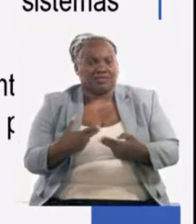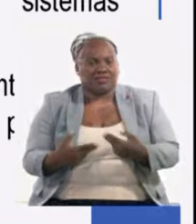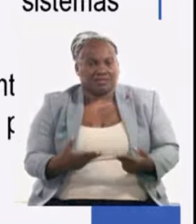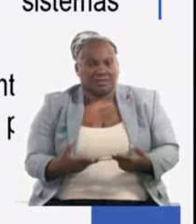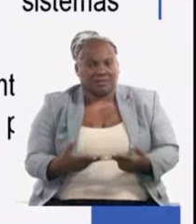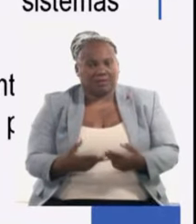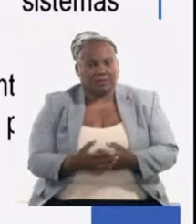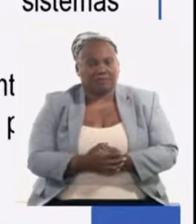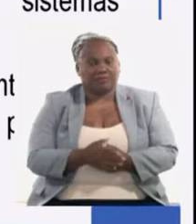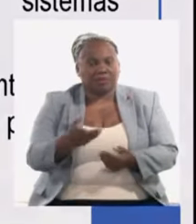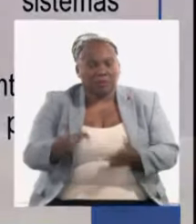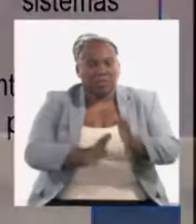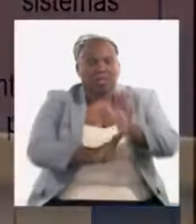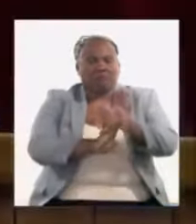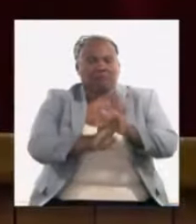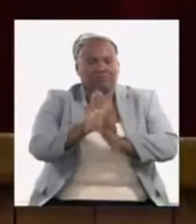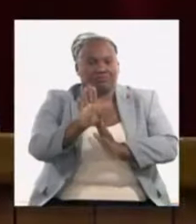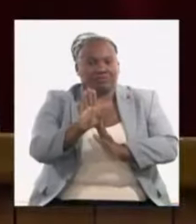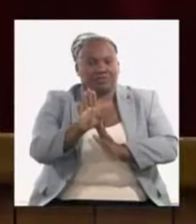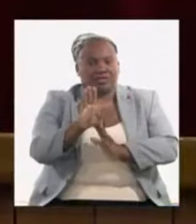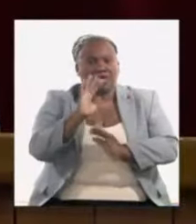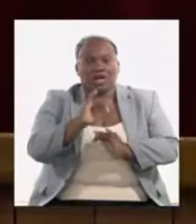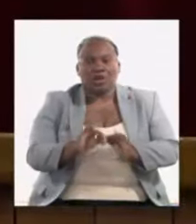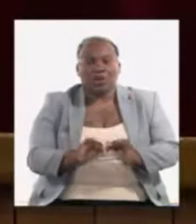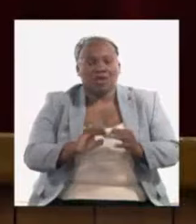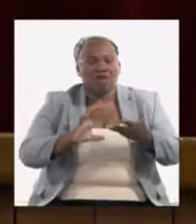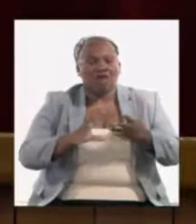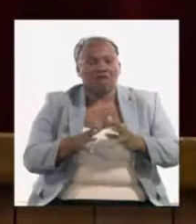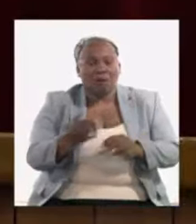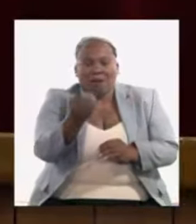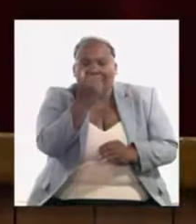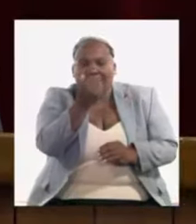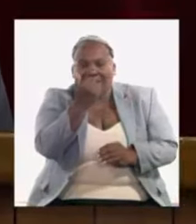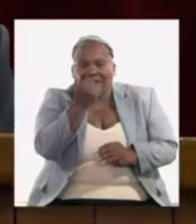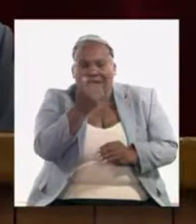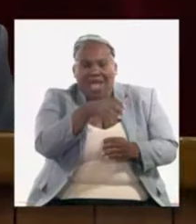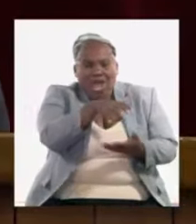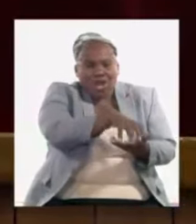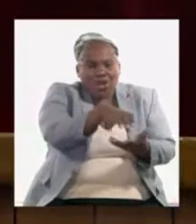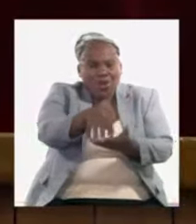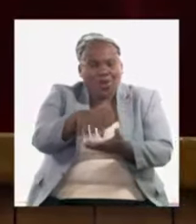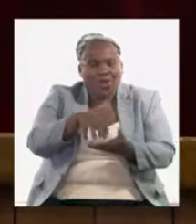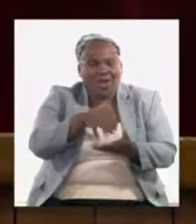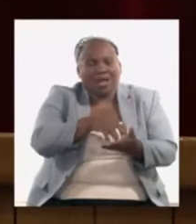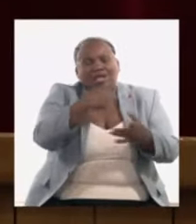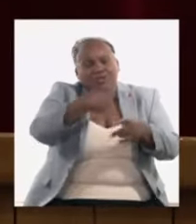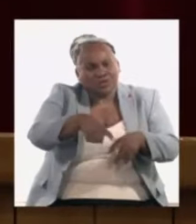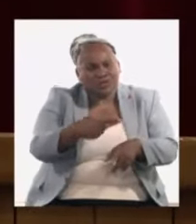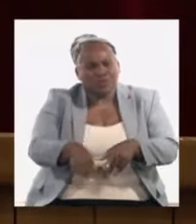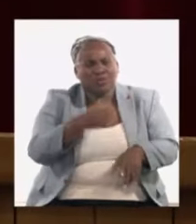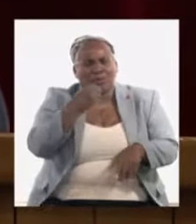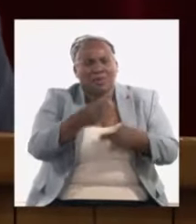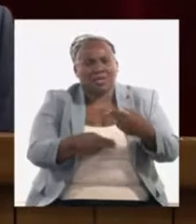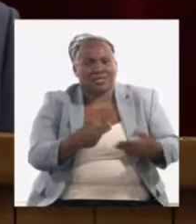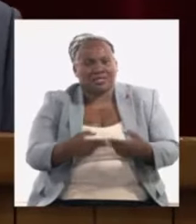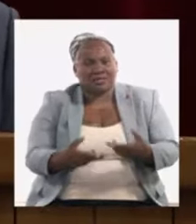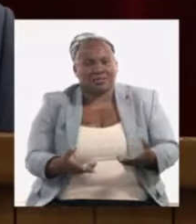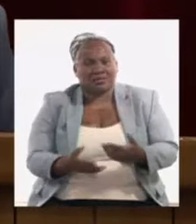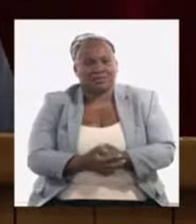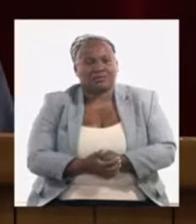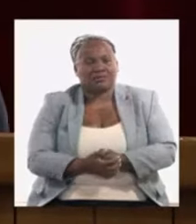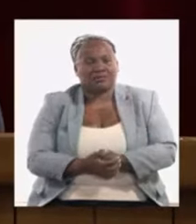para avanzar en ese sentido no son los sistemas agroalimentarios locales sino otras actividades también que se pueden descentralizar en los territorios